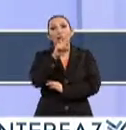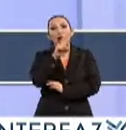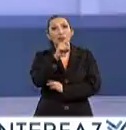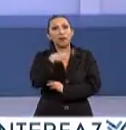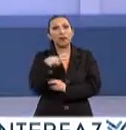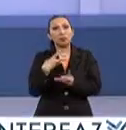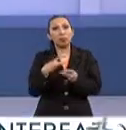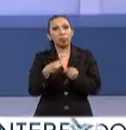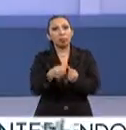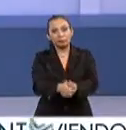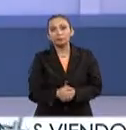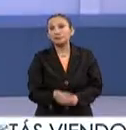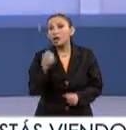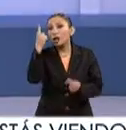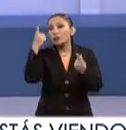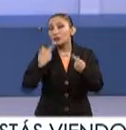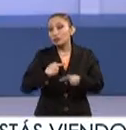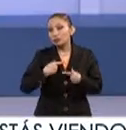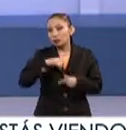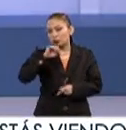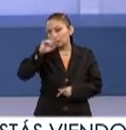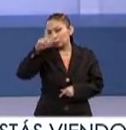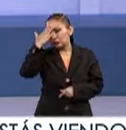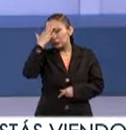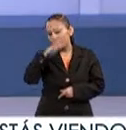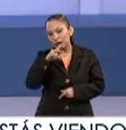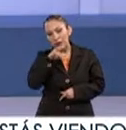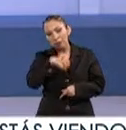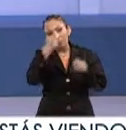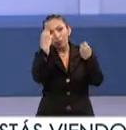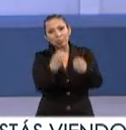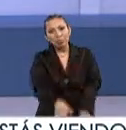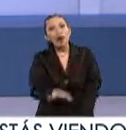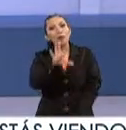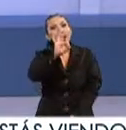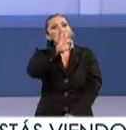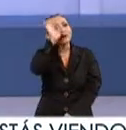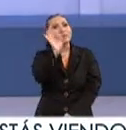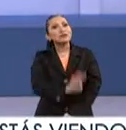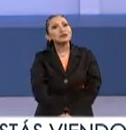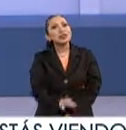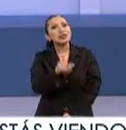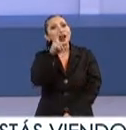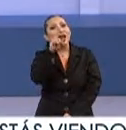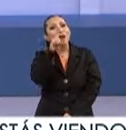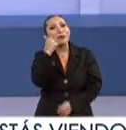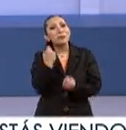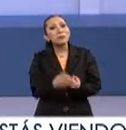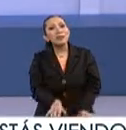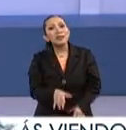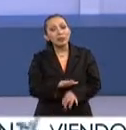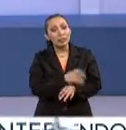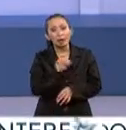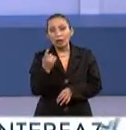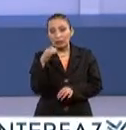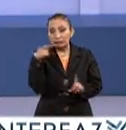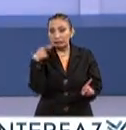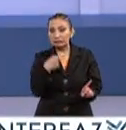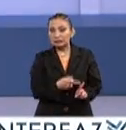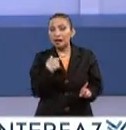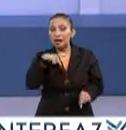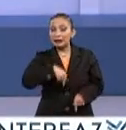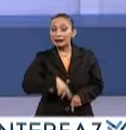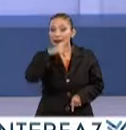líquido. Algunos expertos afirman que se desperdicia el 40% del agua. Concretamente,